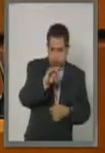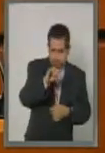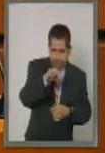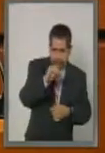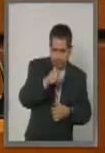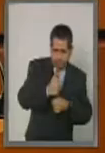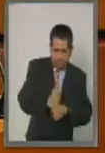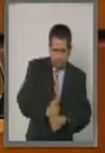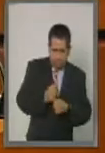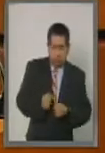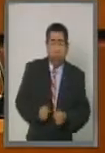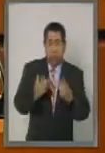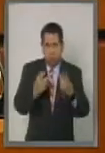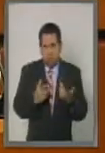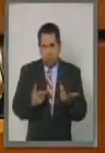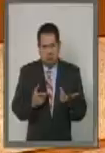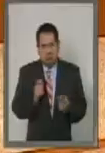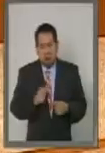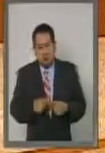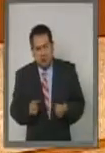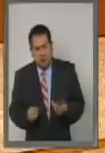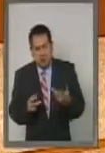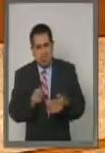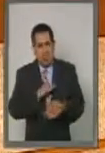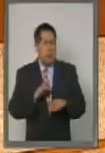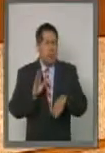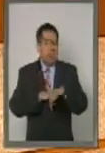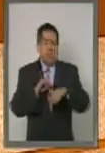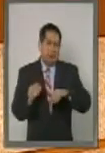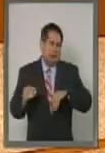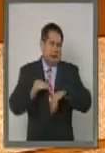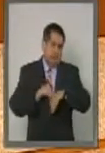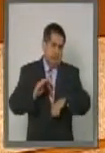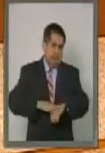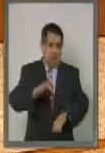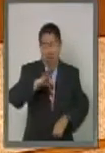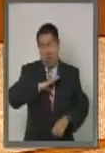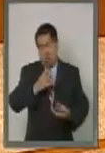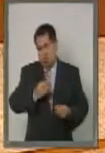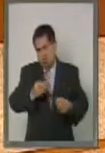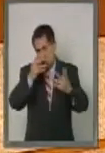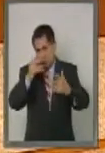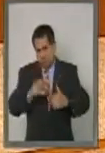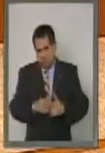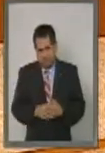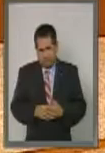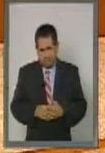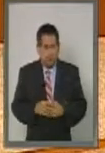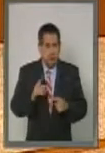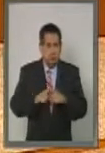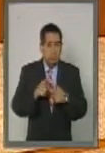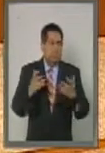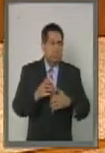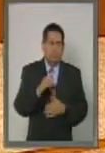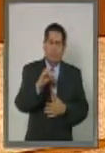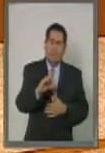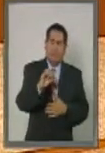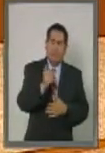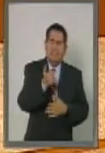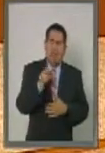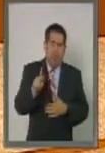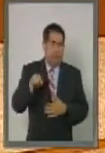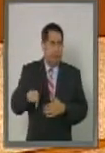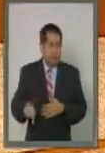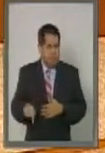y de víctimas reconocidas aumentaría considerablemente. La creación de la CEAP y el